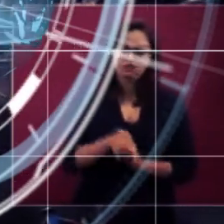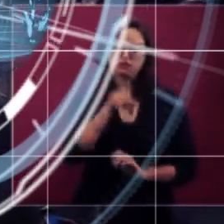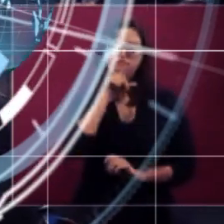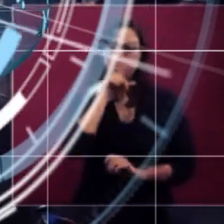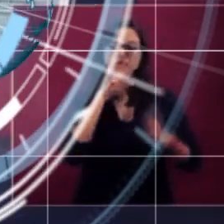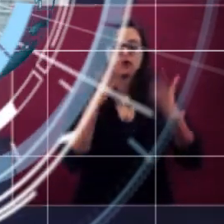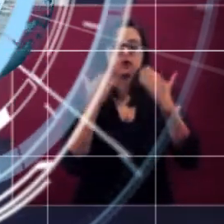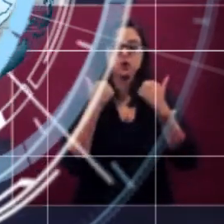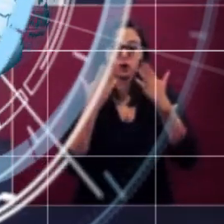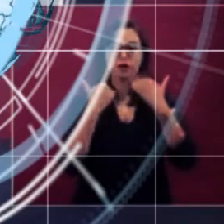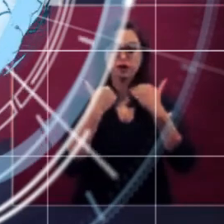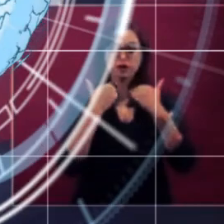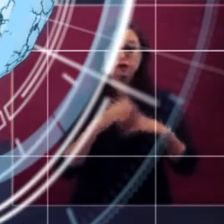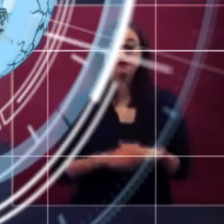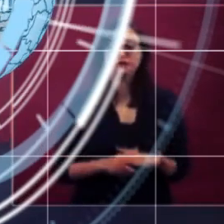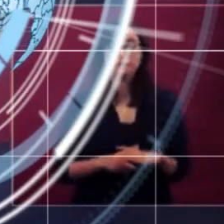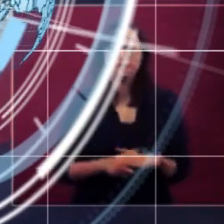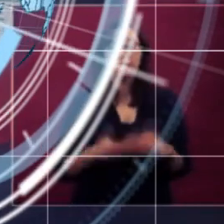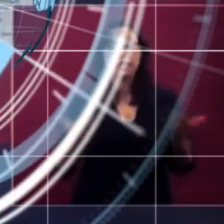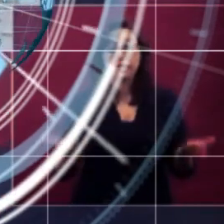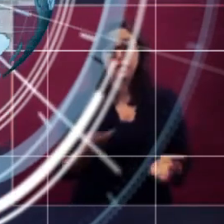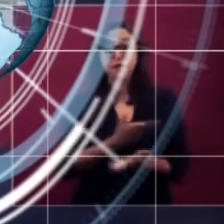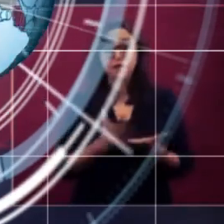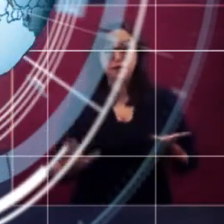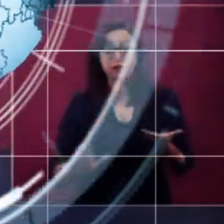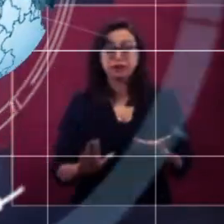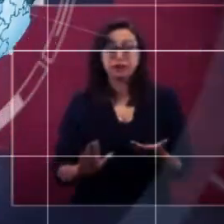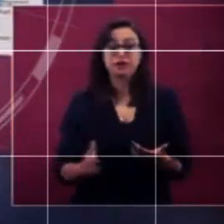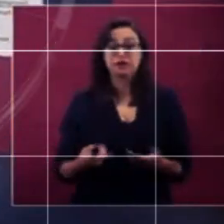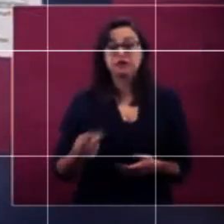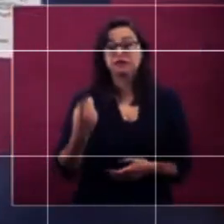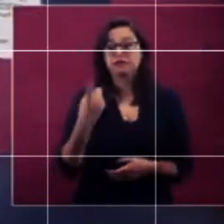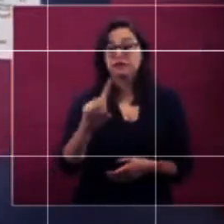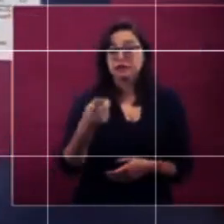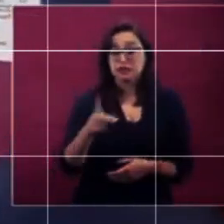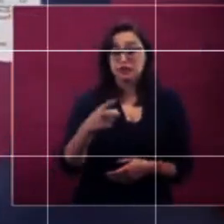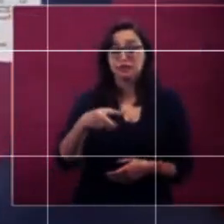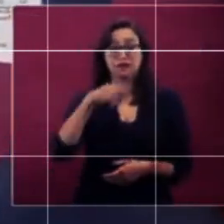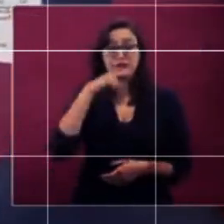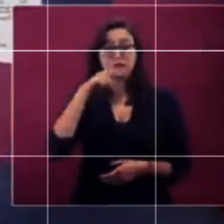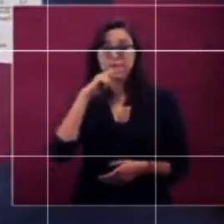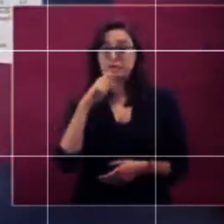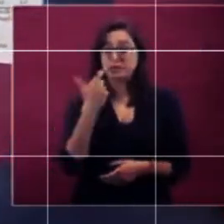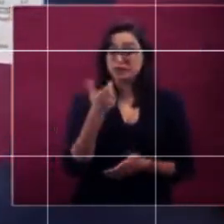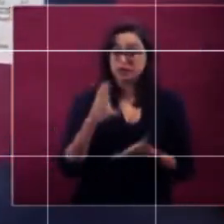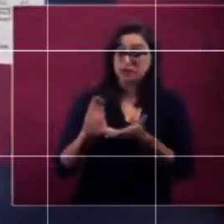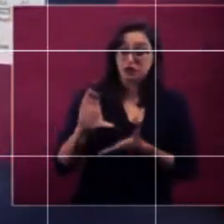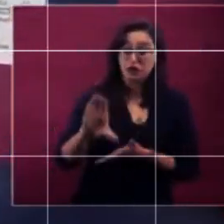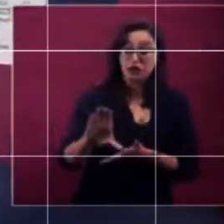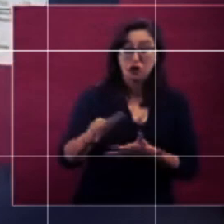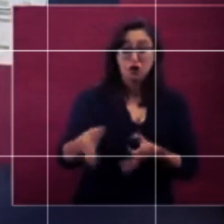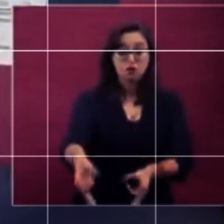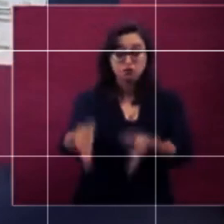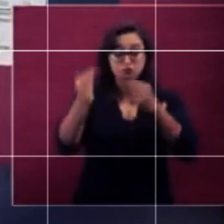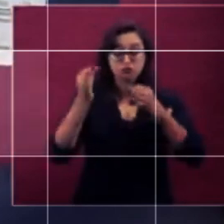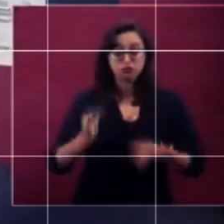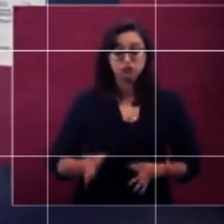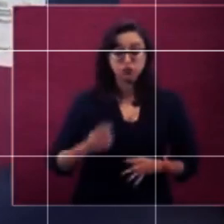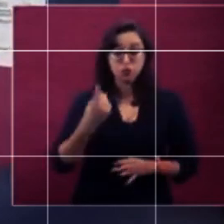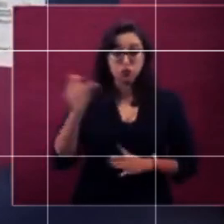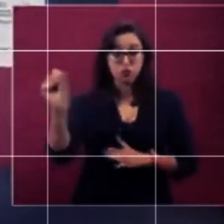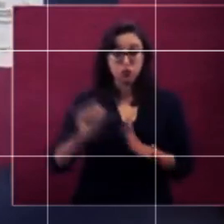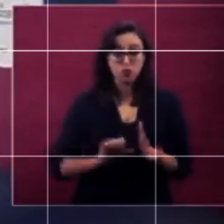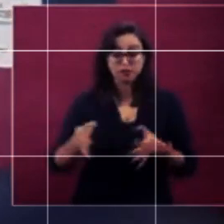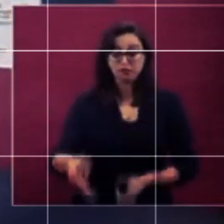a cumplir con